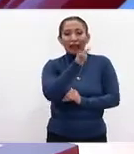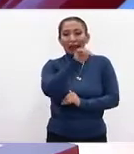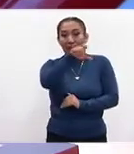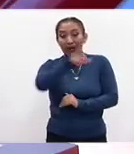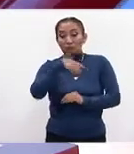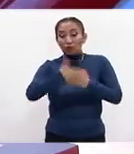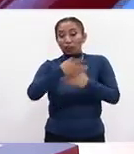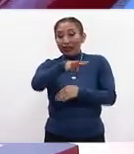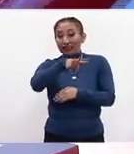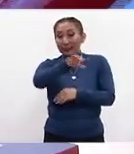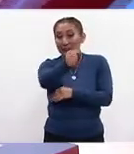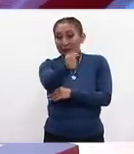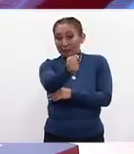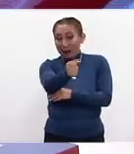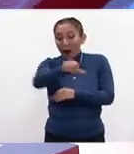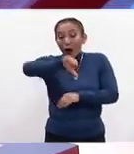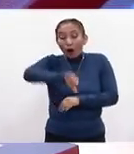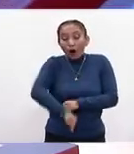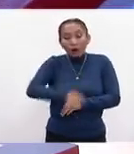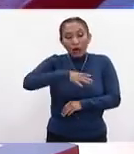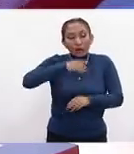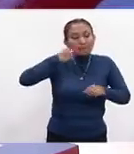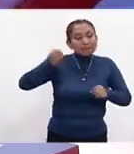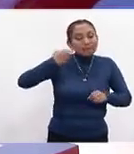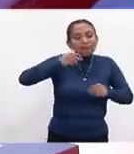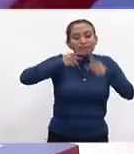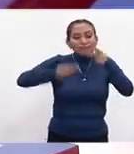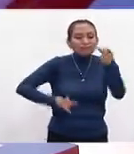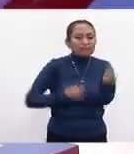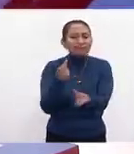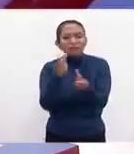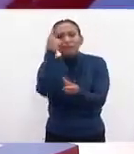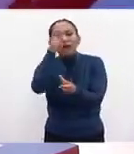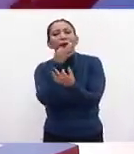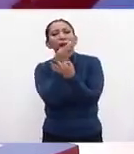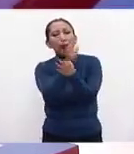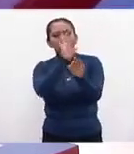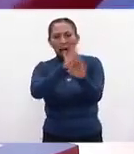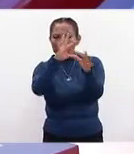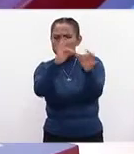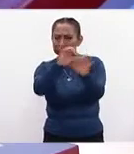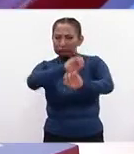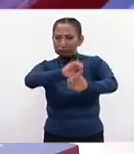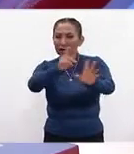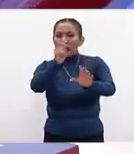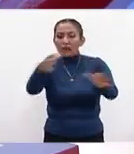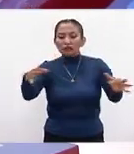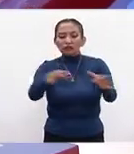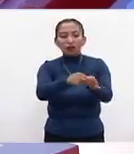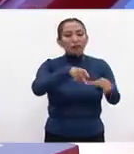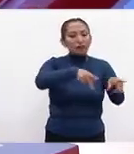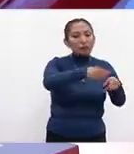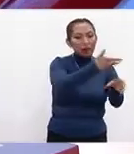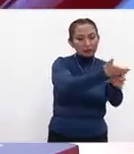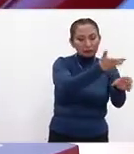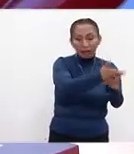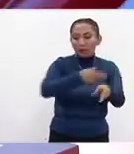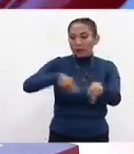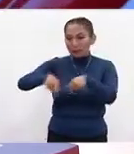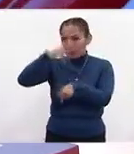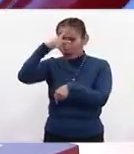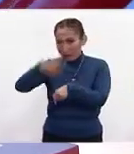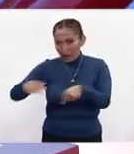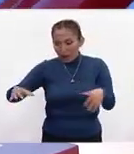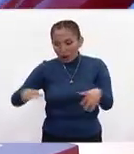MX el próximo 19 de septiembre. Hoy habrá conferencia de prensa para dar a conocer más detalles de esta unión entre el fútbol estadounidense y el